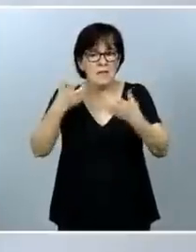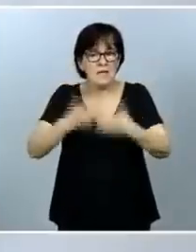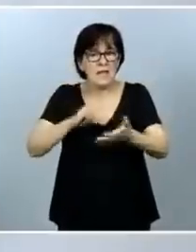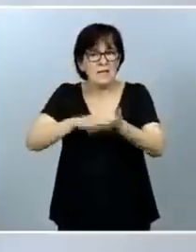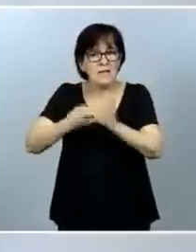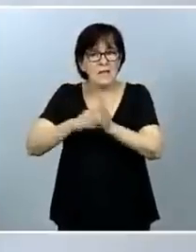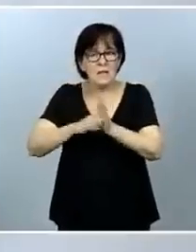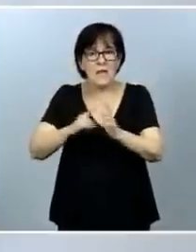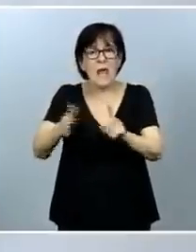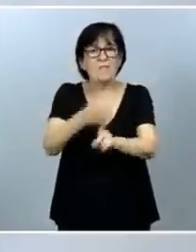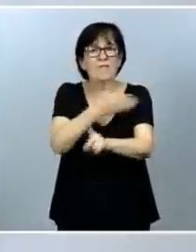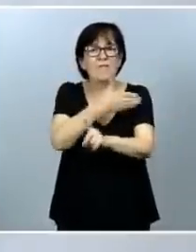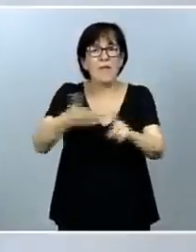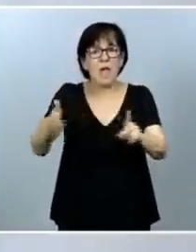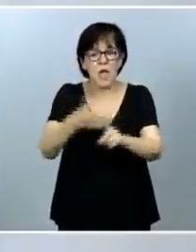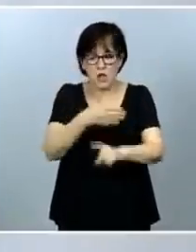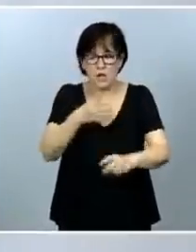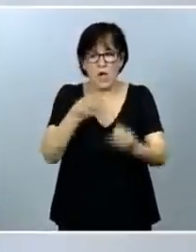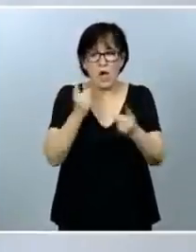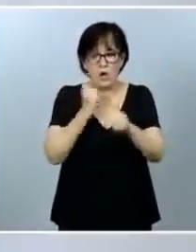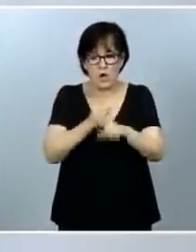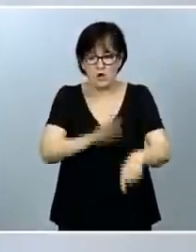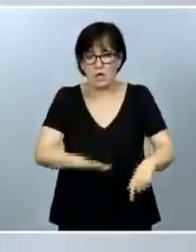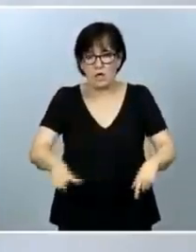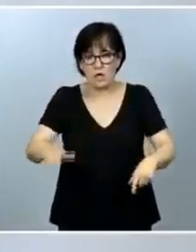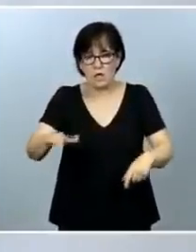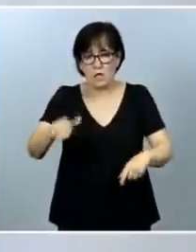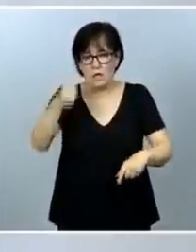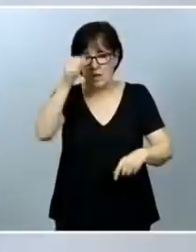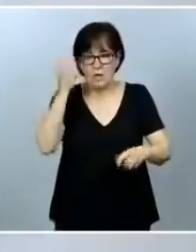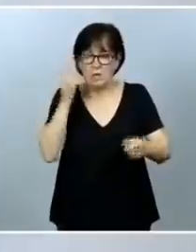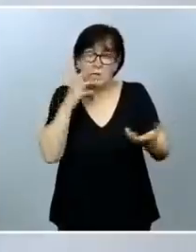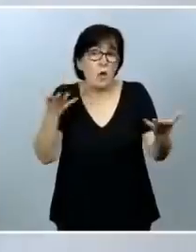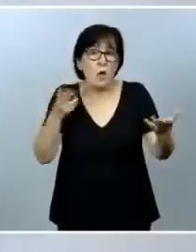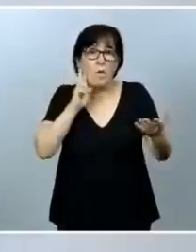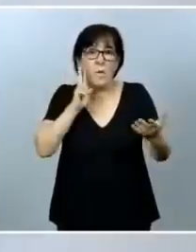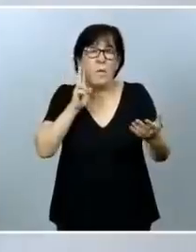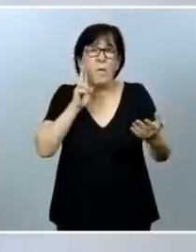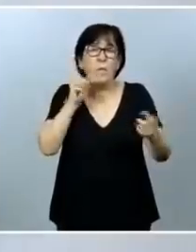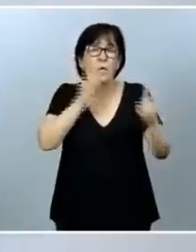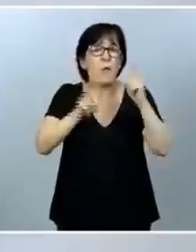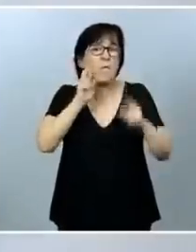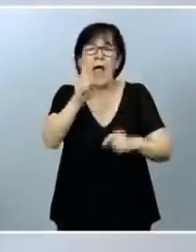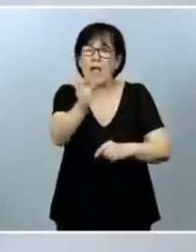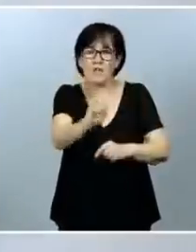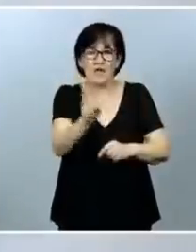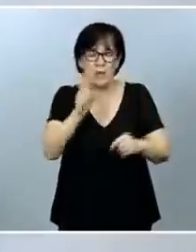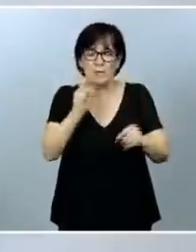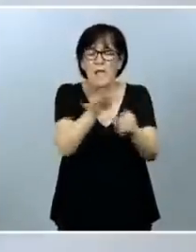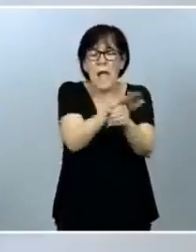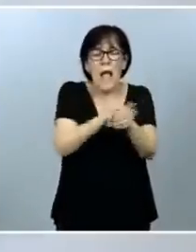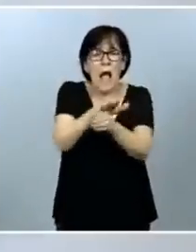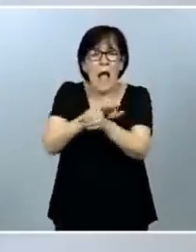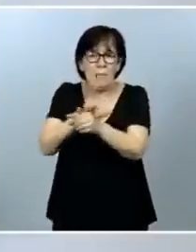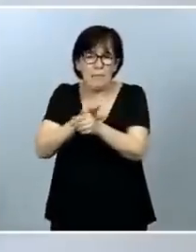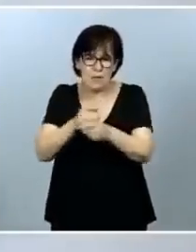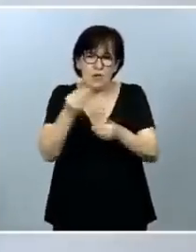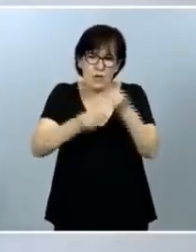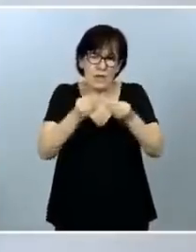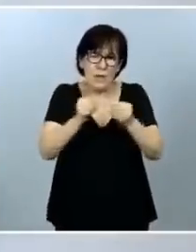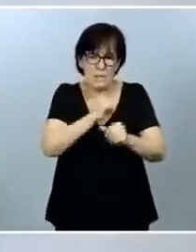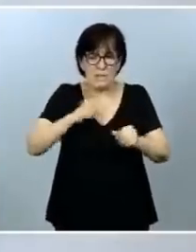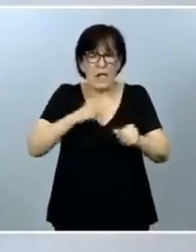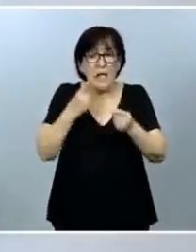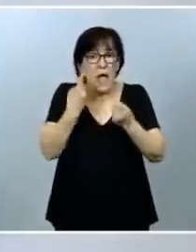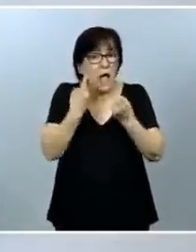violencia contra los niños porque es un problema muchas veces invisibilizado porque se da en ámbitos muy privados, pero hay algunas cifras que quiero que ustedes